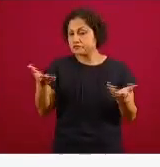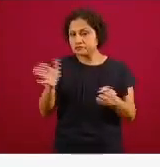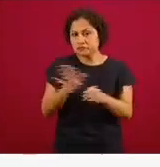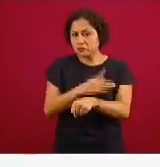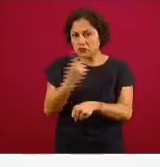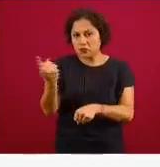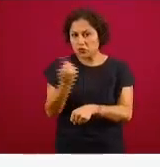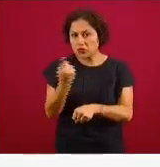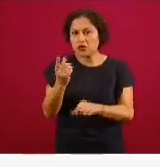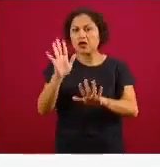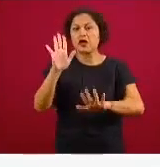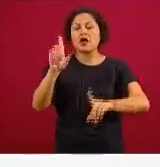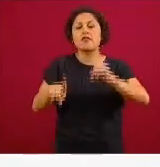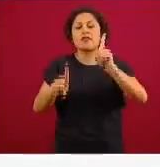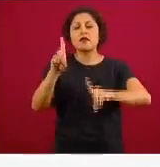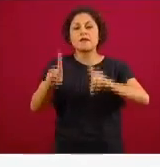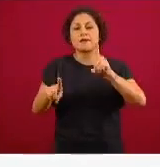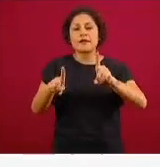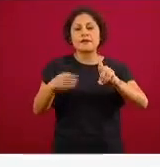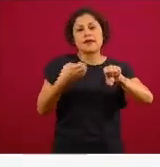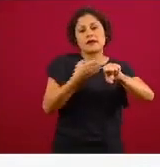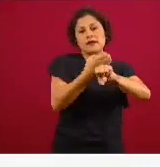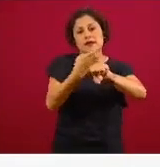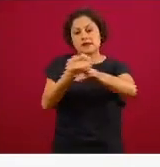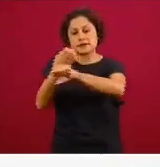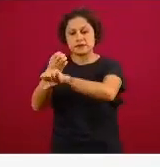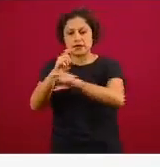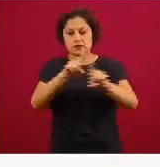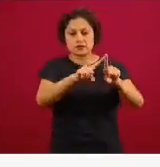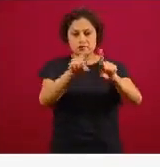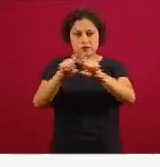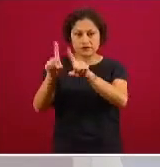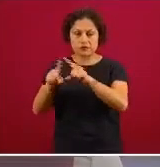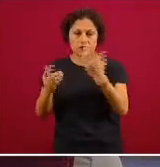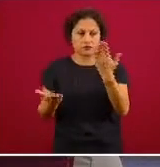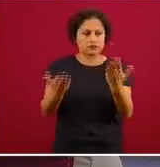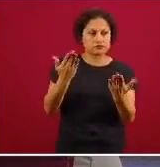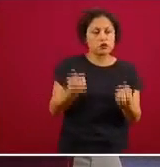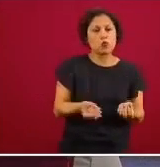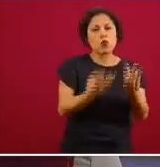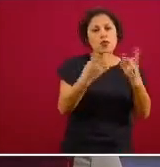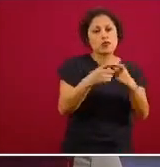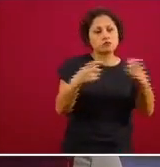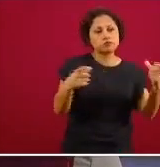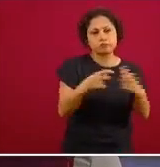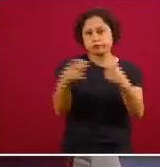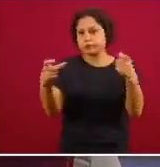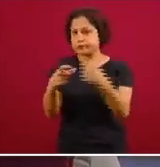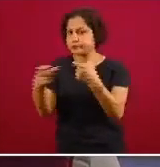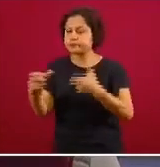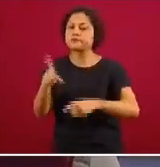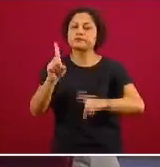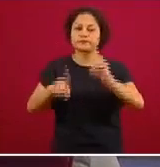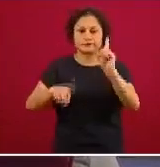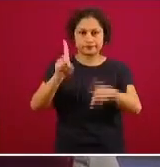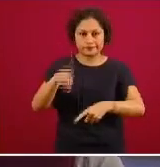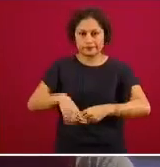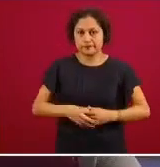la cantidad de casos que se van presentando con condiciones fatales en cada una de las entidades federativas la siguiente